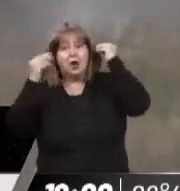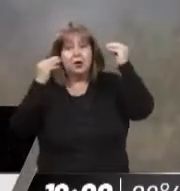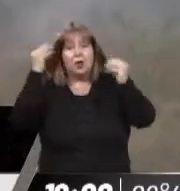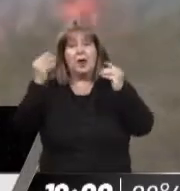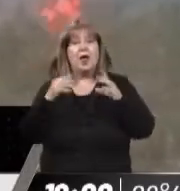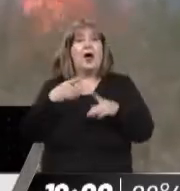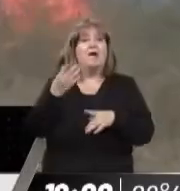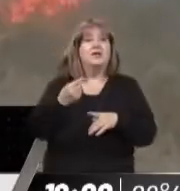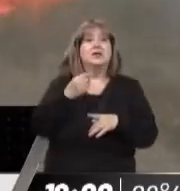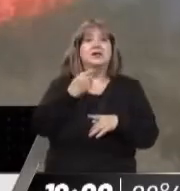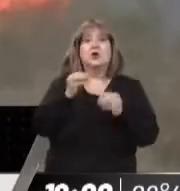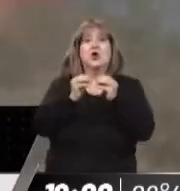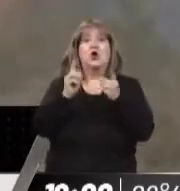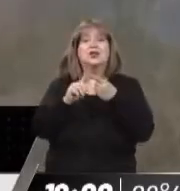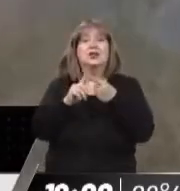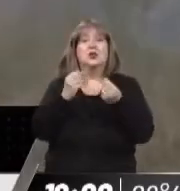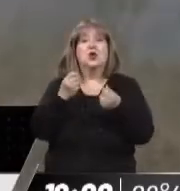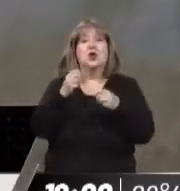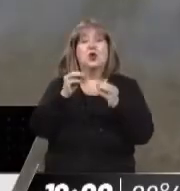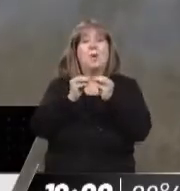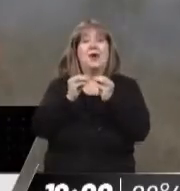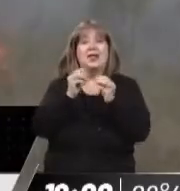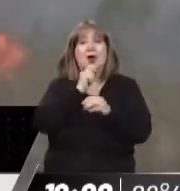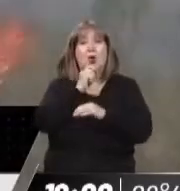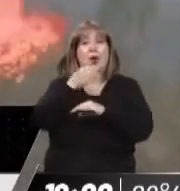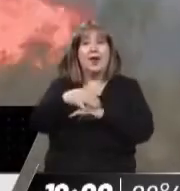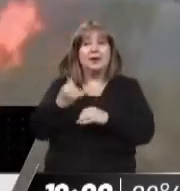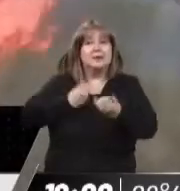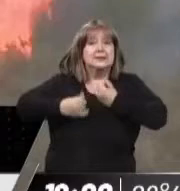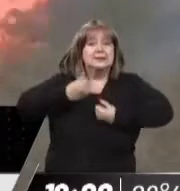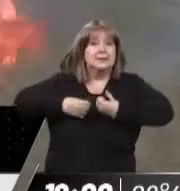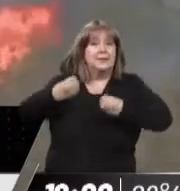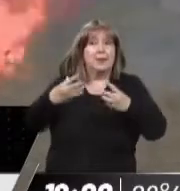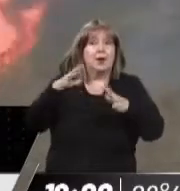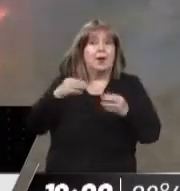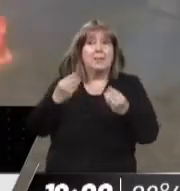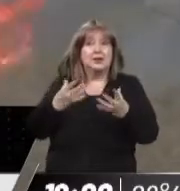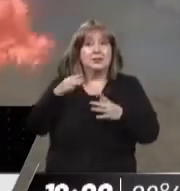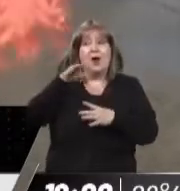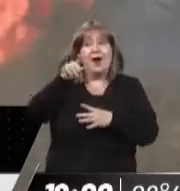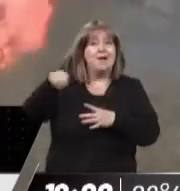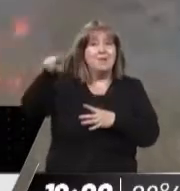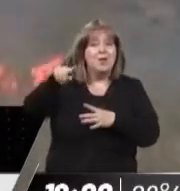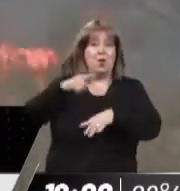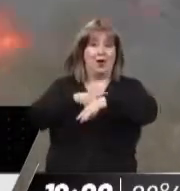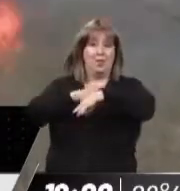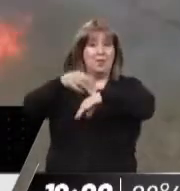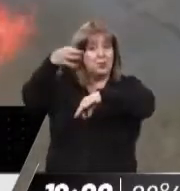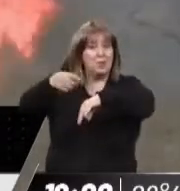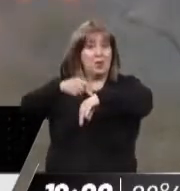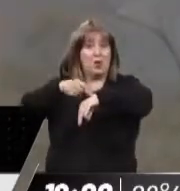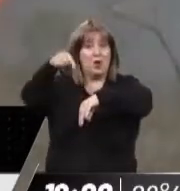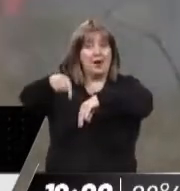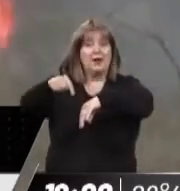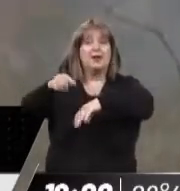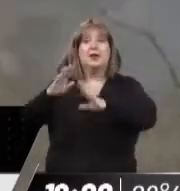en un ratito si podemos tomar nuevamente contacto con Julián, para que nos explique y para que también nos detalle cómo está la situación allí, a esta hora y en